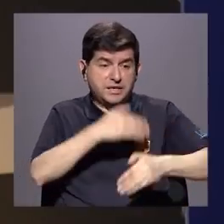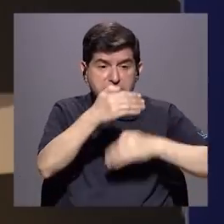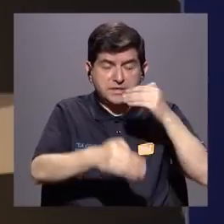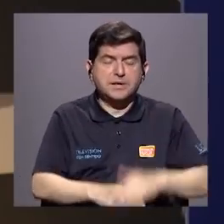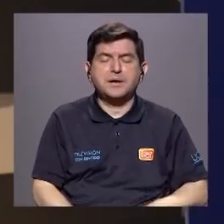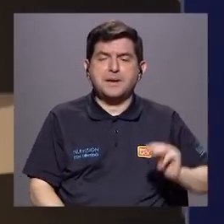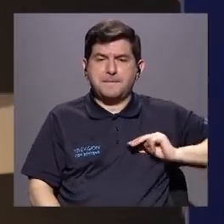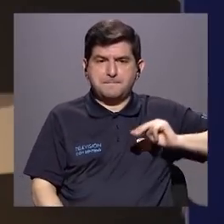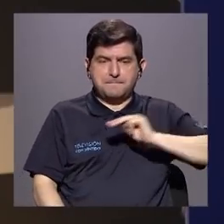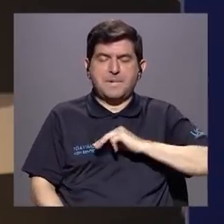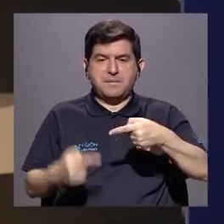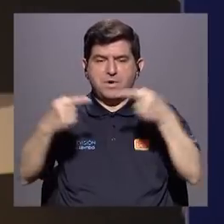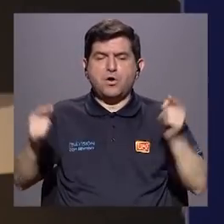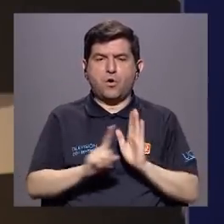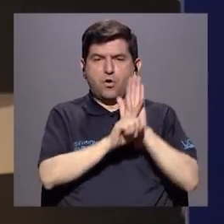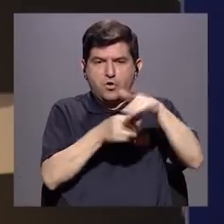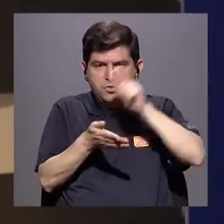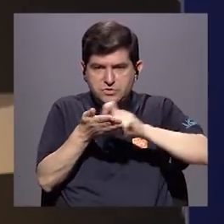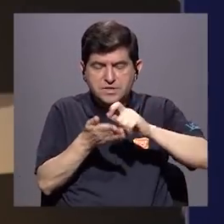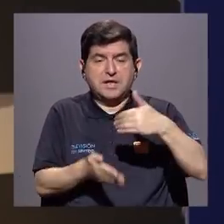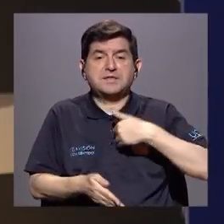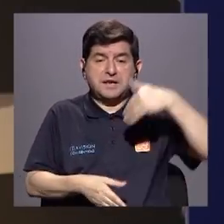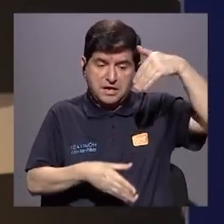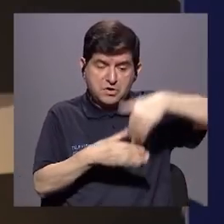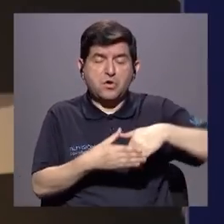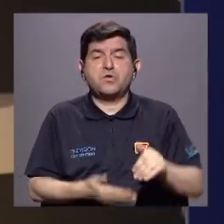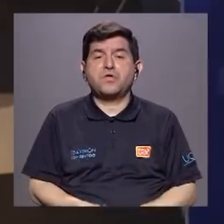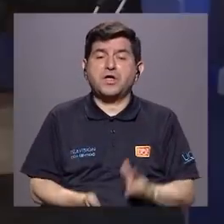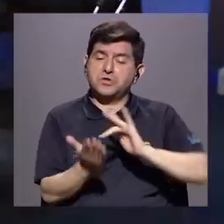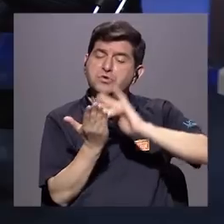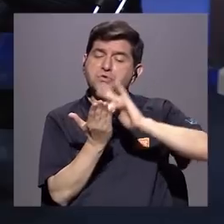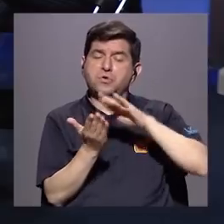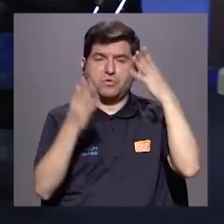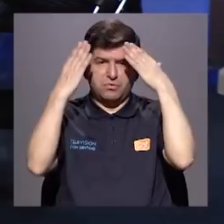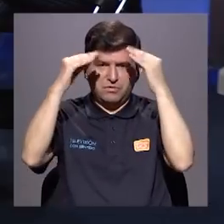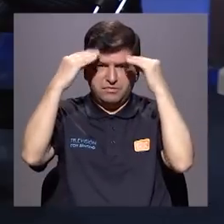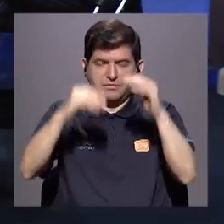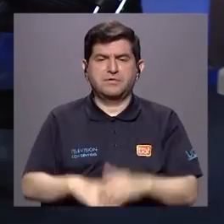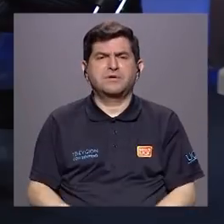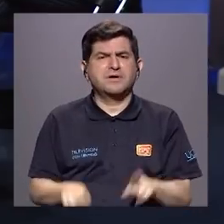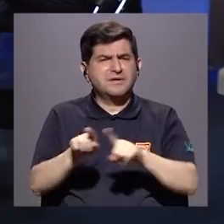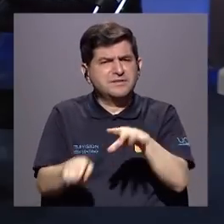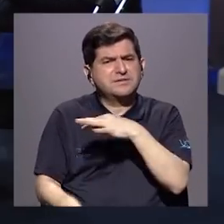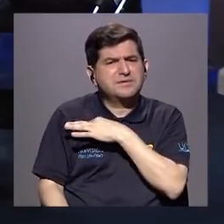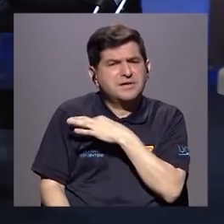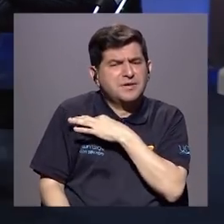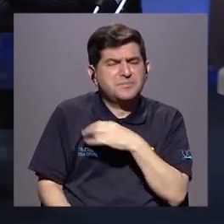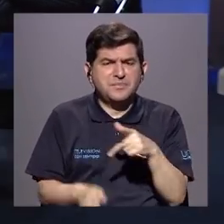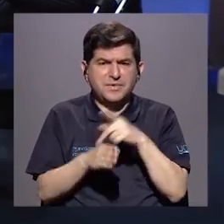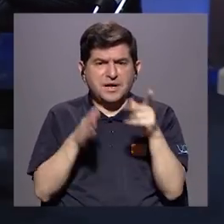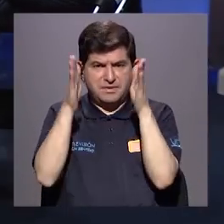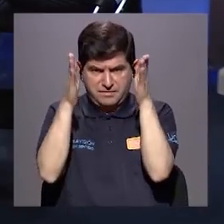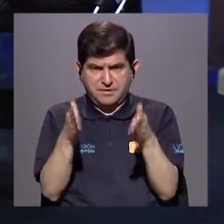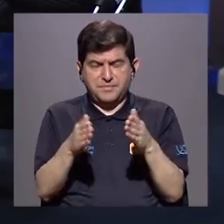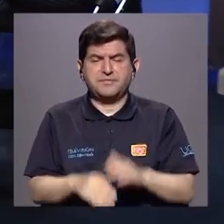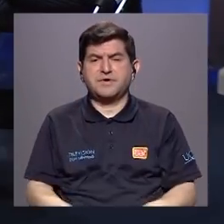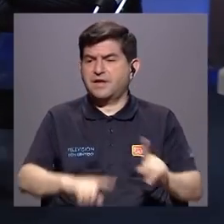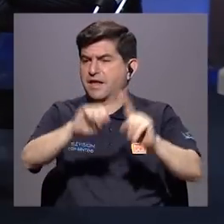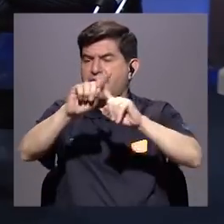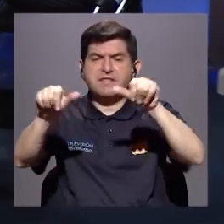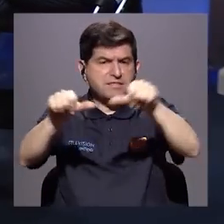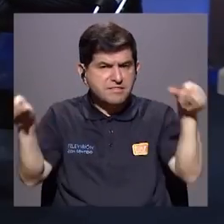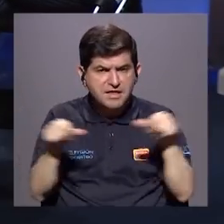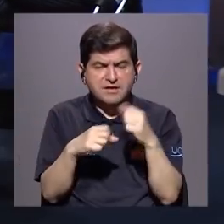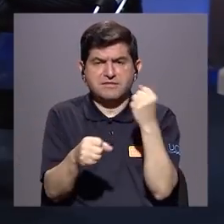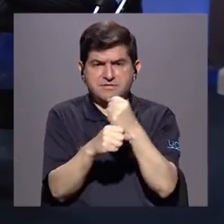Protocolo MEP Antibulling. Es un PDF que puedes tener en tu celular. Ahí está la información. también la invitación es para las y los profesionales en